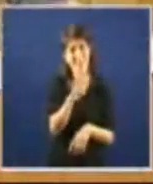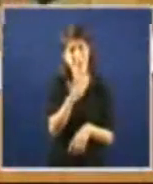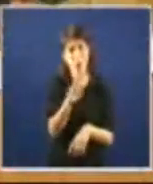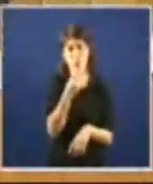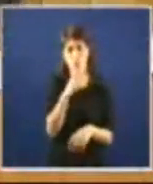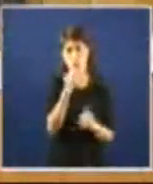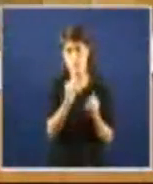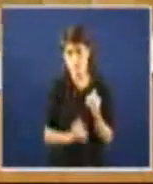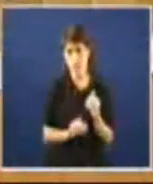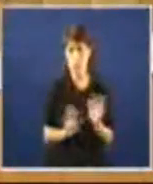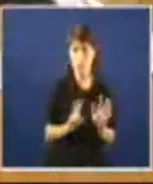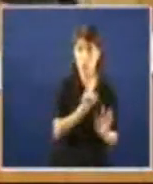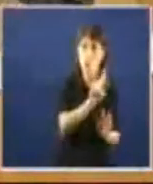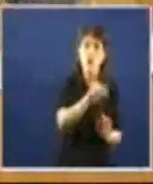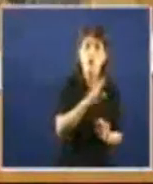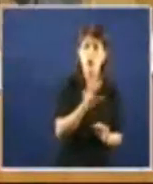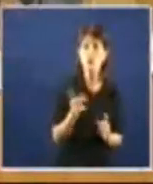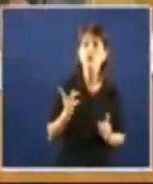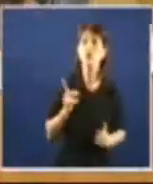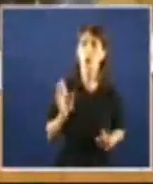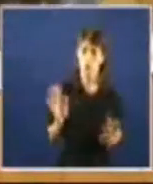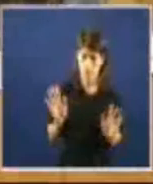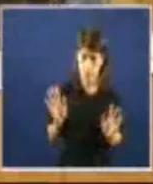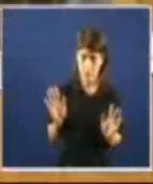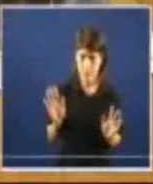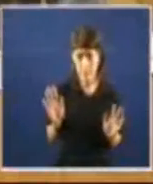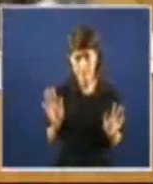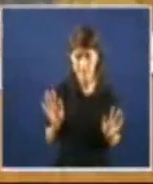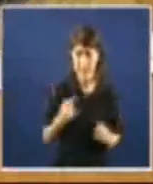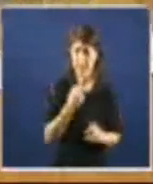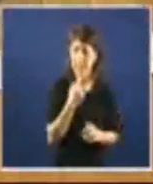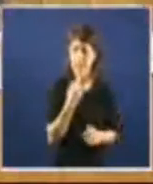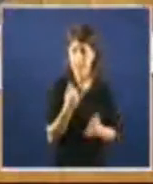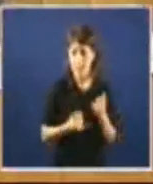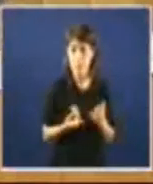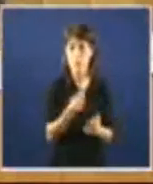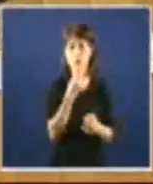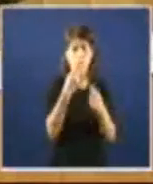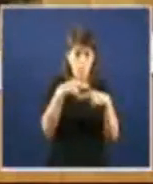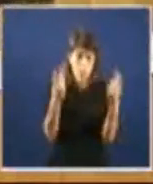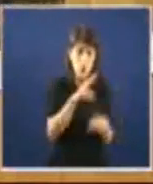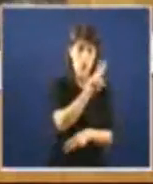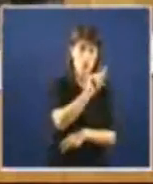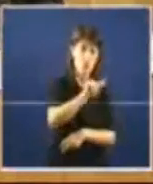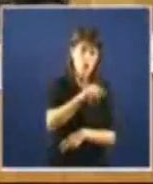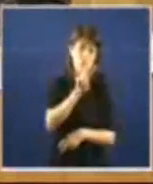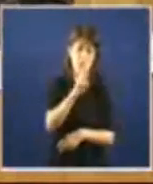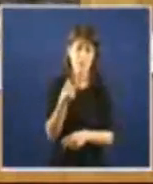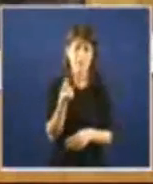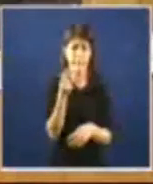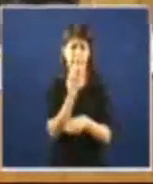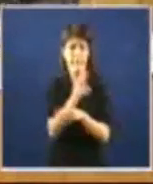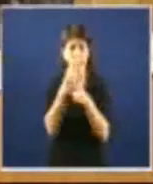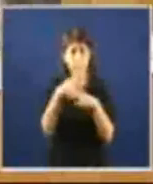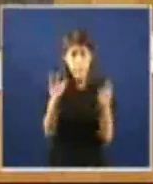só nun 2,5% máis ao que comprengadir o descenso ao consumo público nun 2,3% e o investimento privado e público nun 5,4